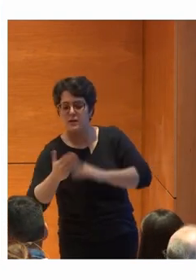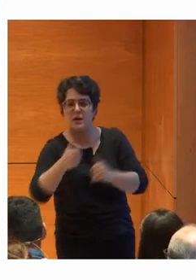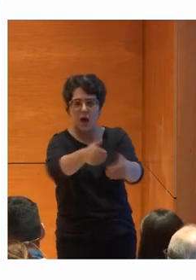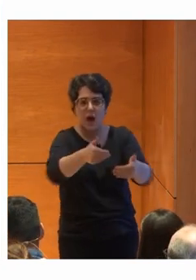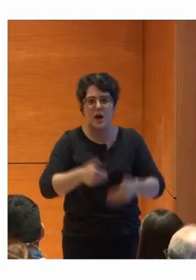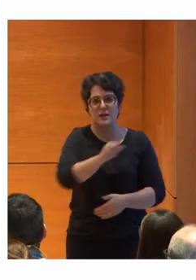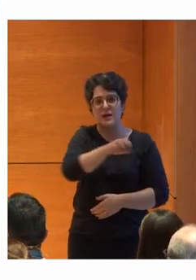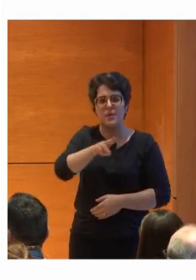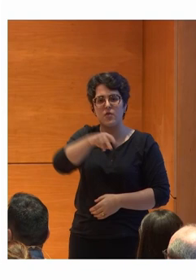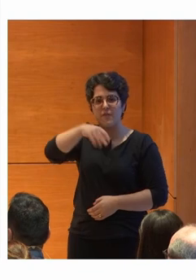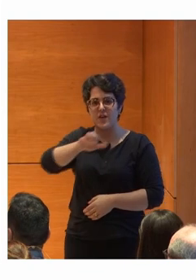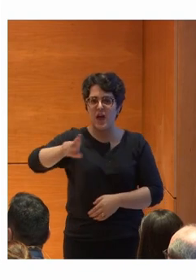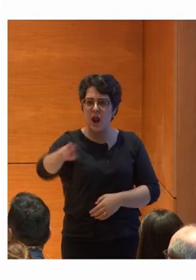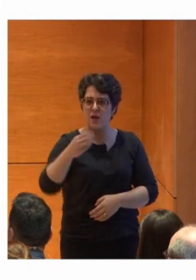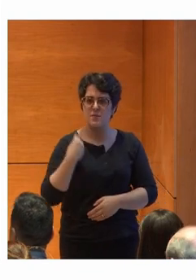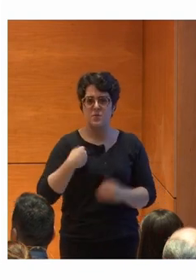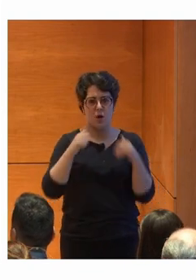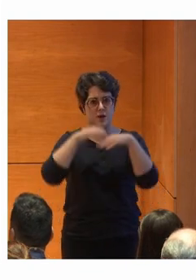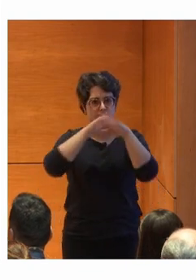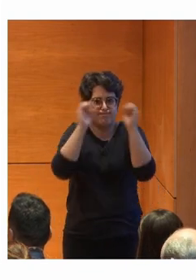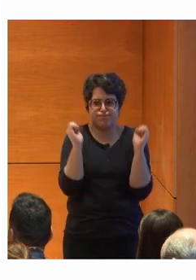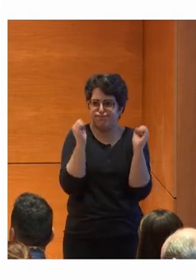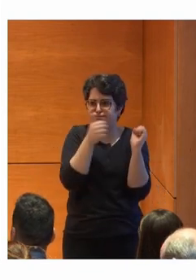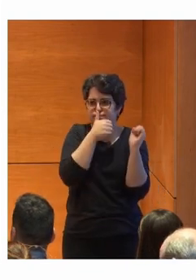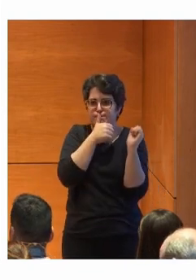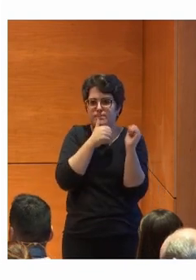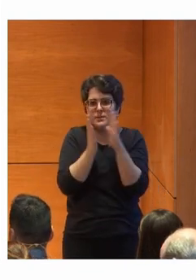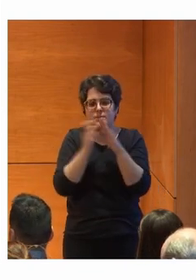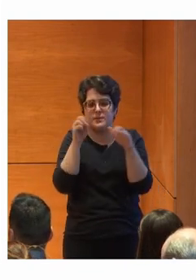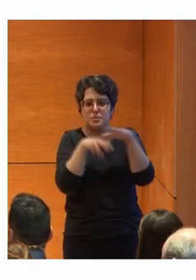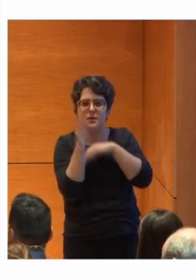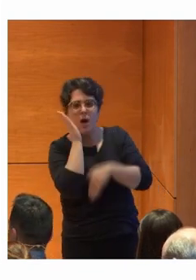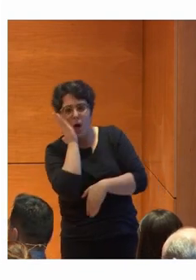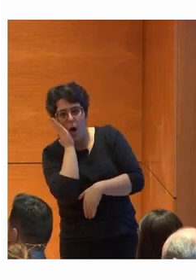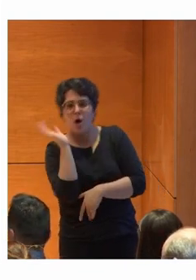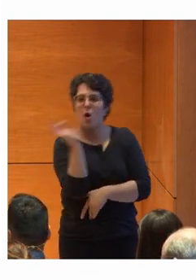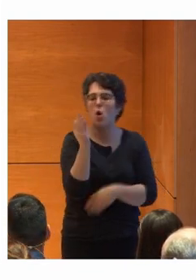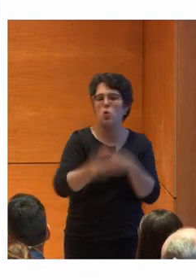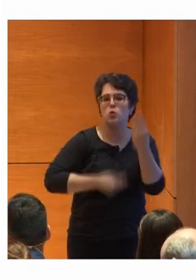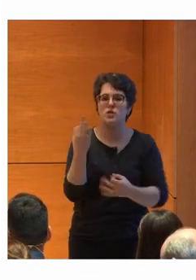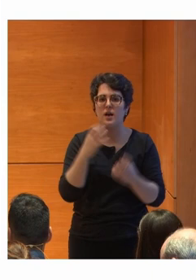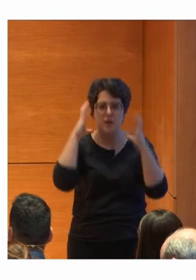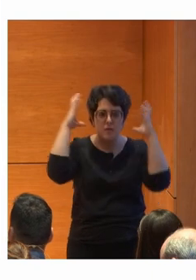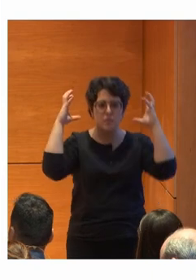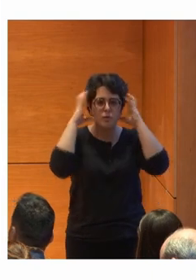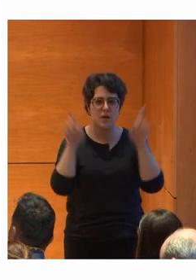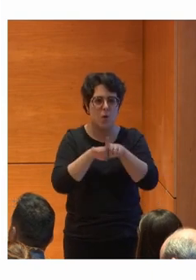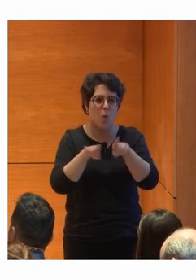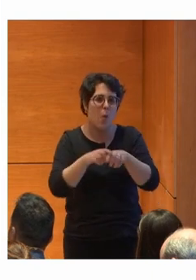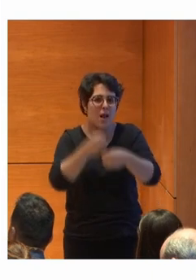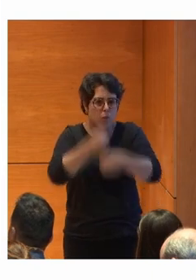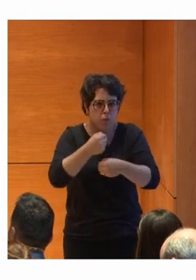aplicación Unfear era que Alonso se quedase en casa, metiamos a la habitación o utilizar los típicos cascos de obra, que